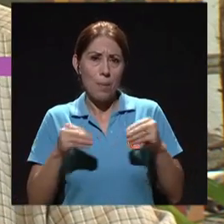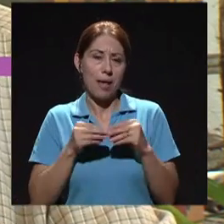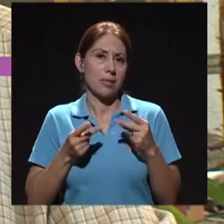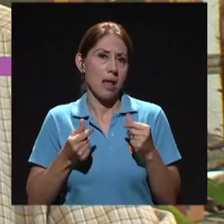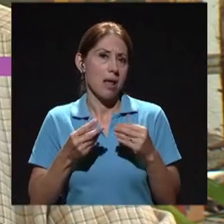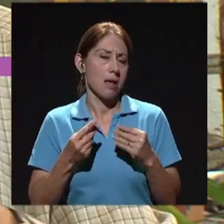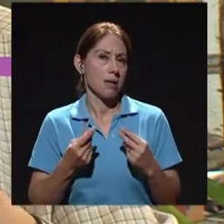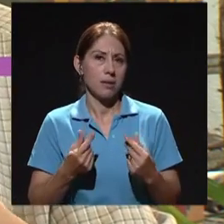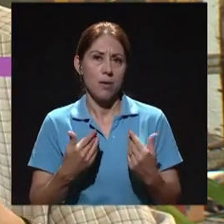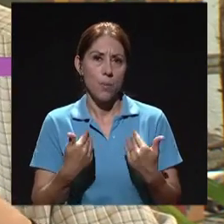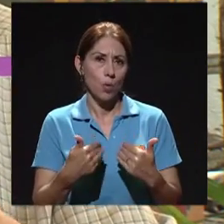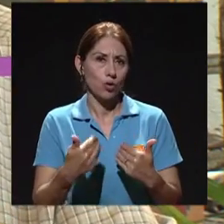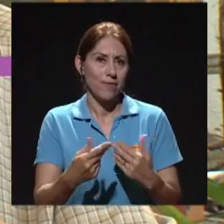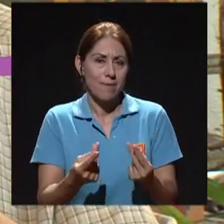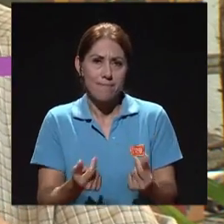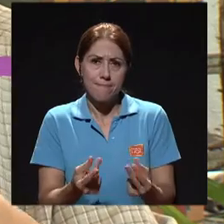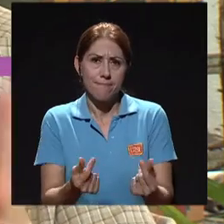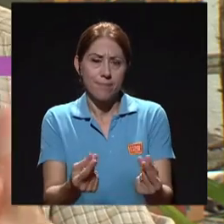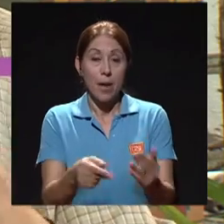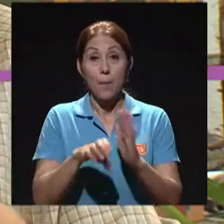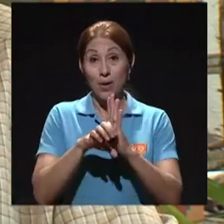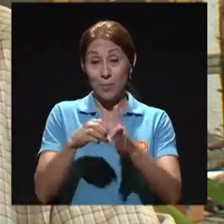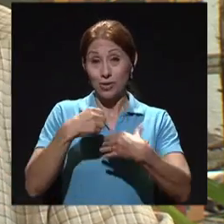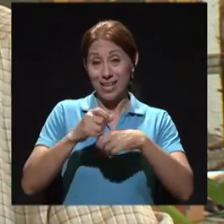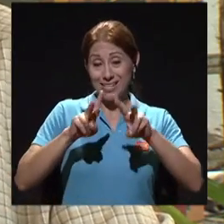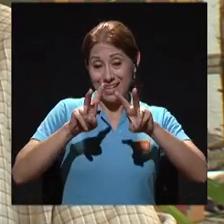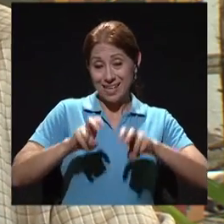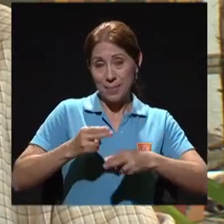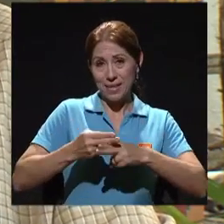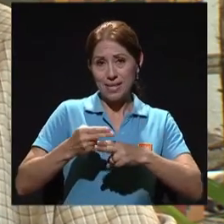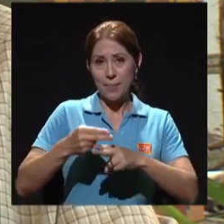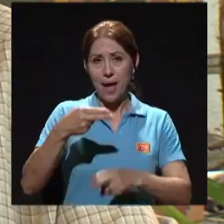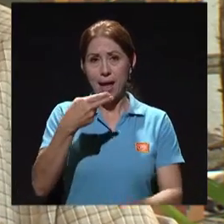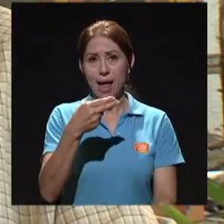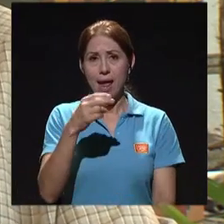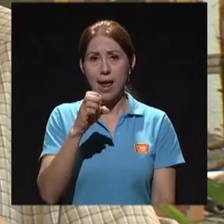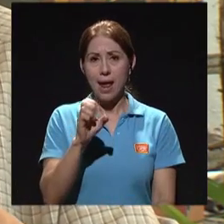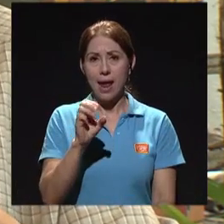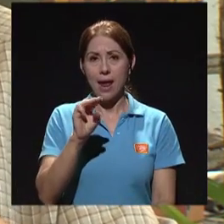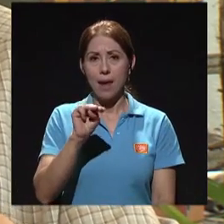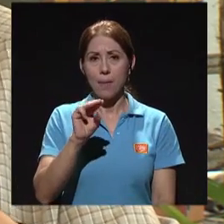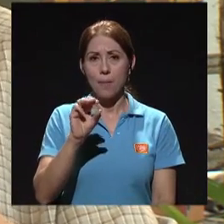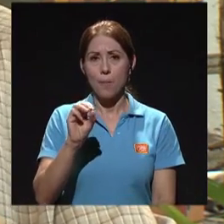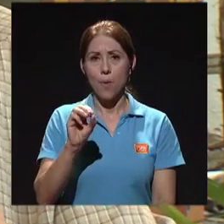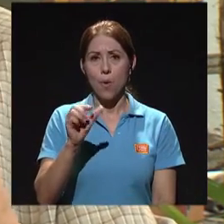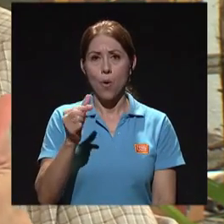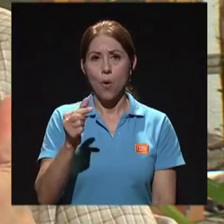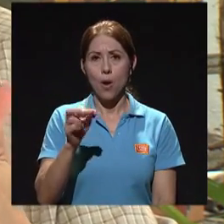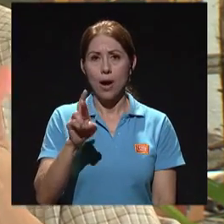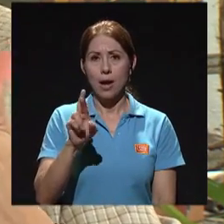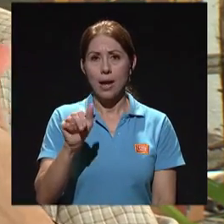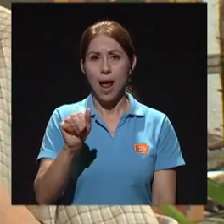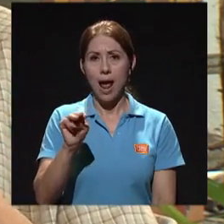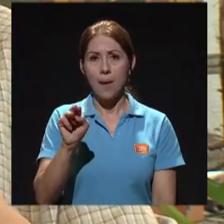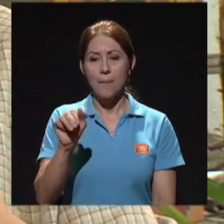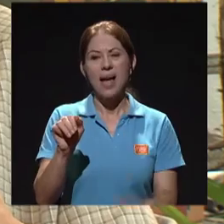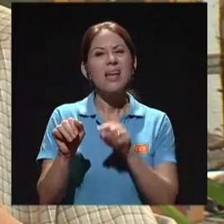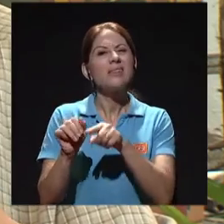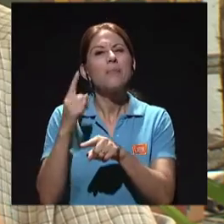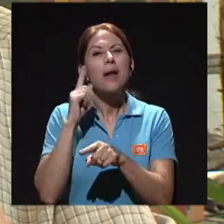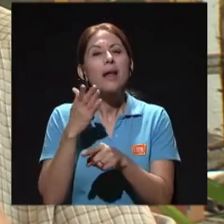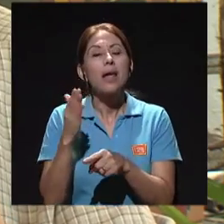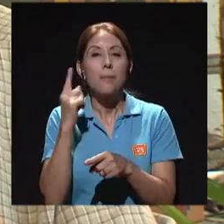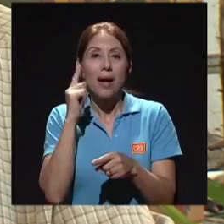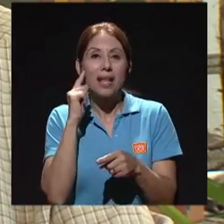ejemplo, del hemograma, ¿verdad?, que tal vez para ubicar a la audiencia, digamos, son lo que yo les decía, ver cómo están